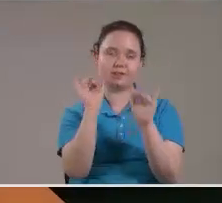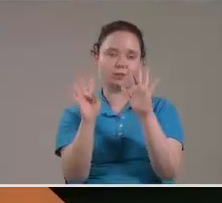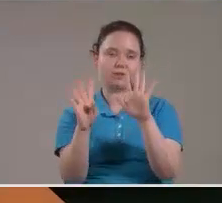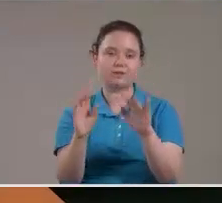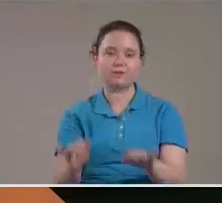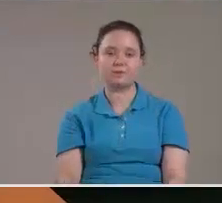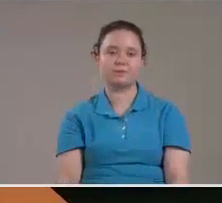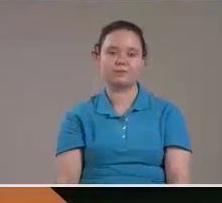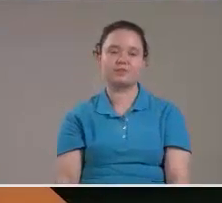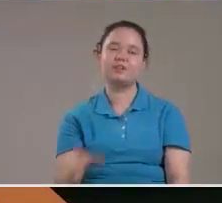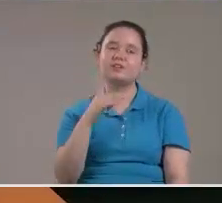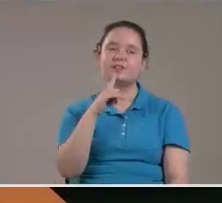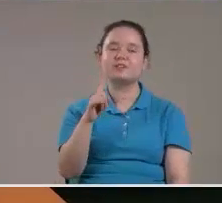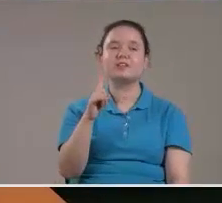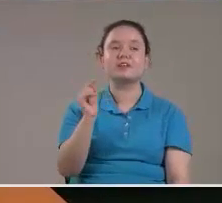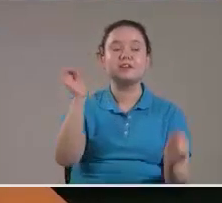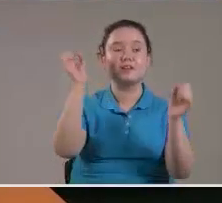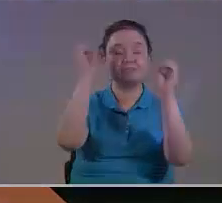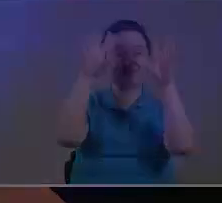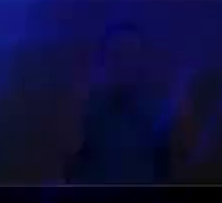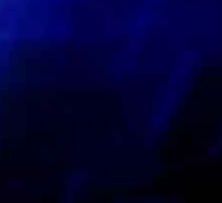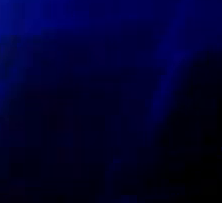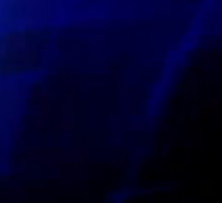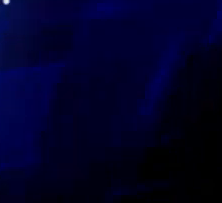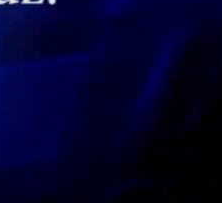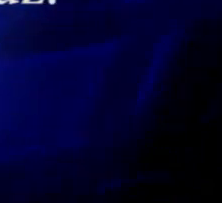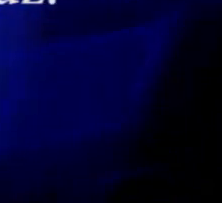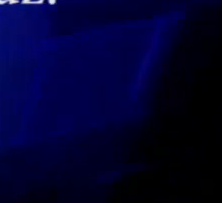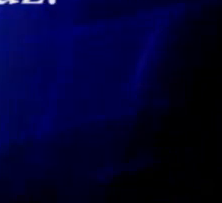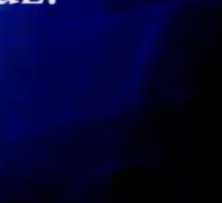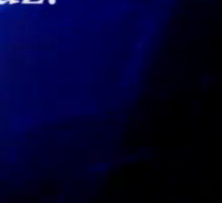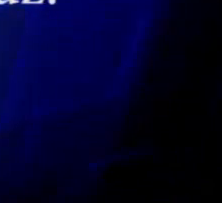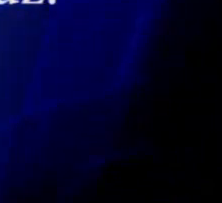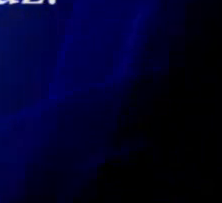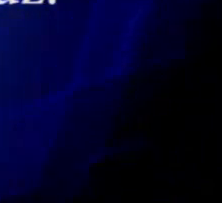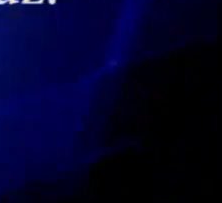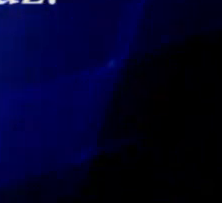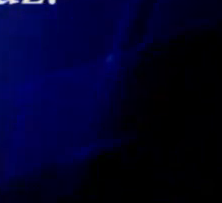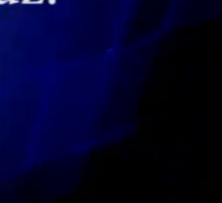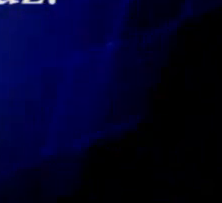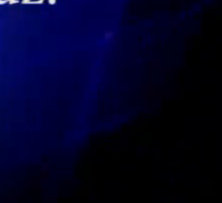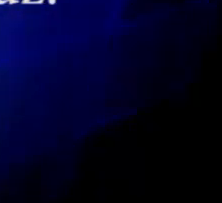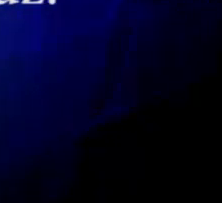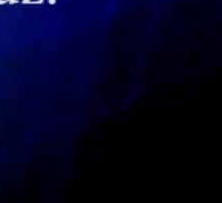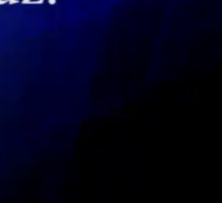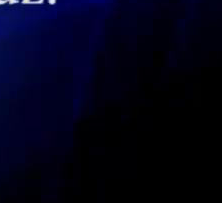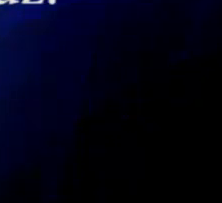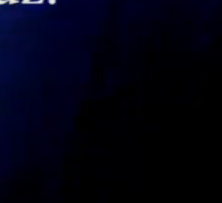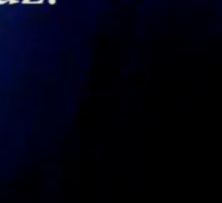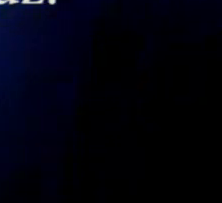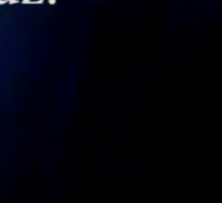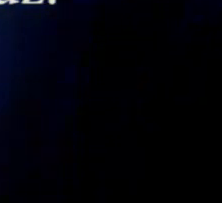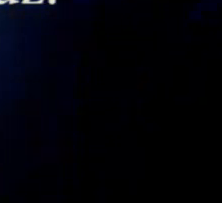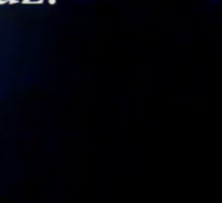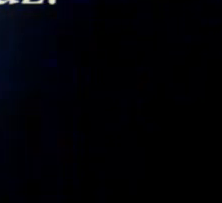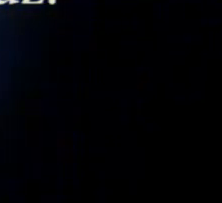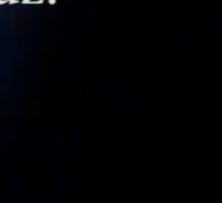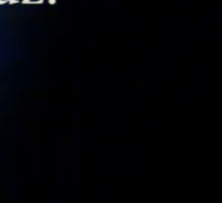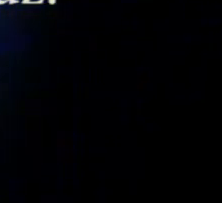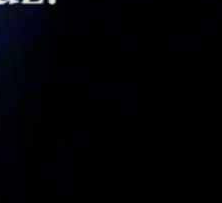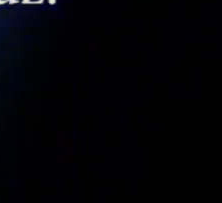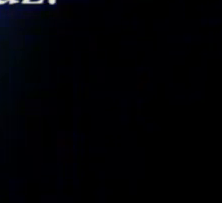Dice Pues las estrellas Del cielo Y sus constelaciones No destellarán Su luz